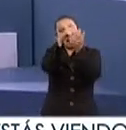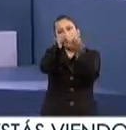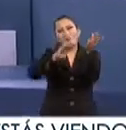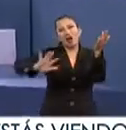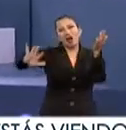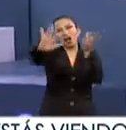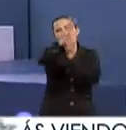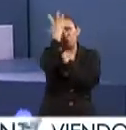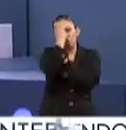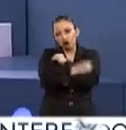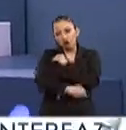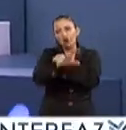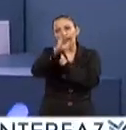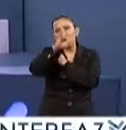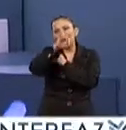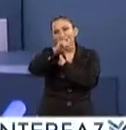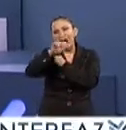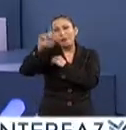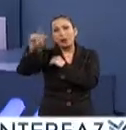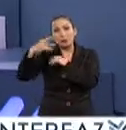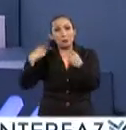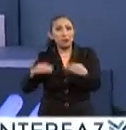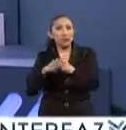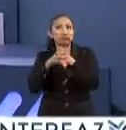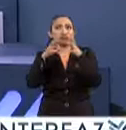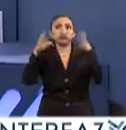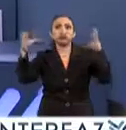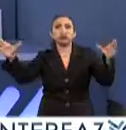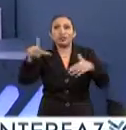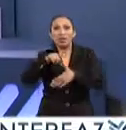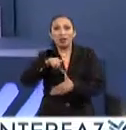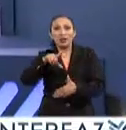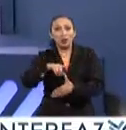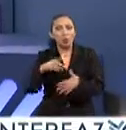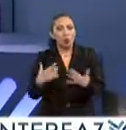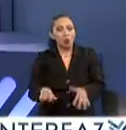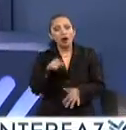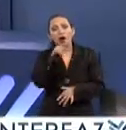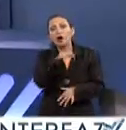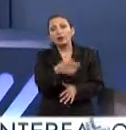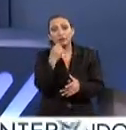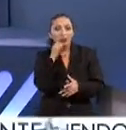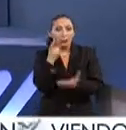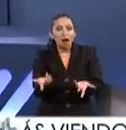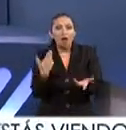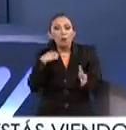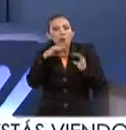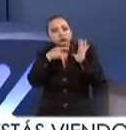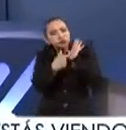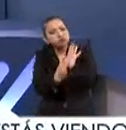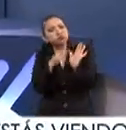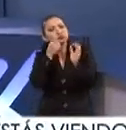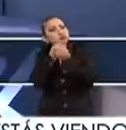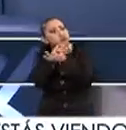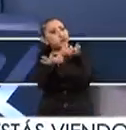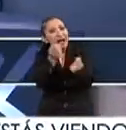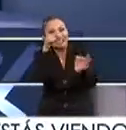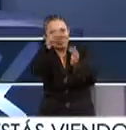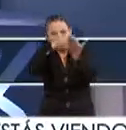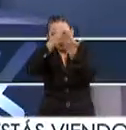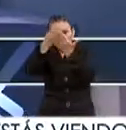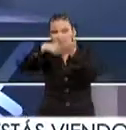espacio como el de la central de abastos el mercado más grande de América Latina es también comunicar a través de estas